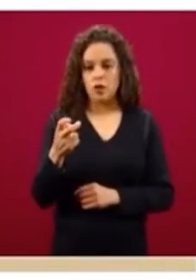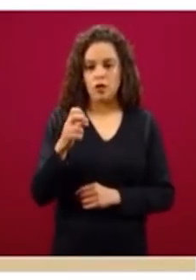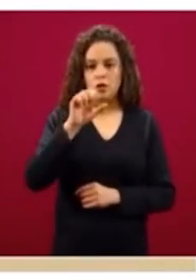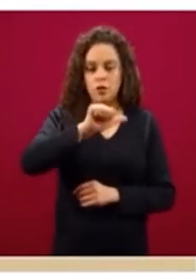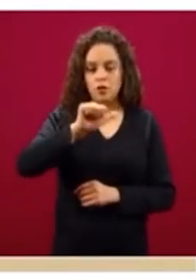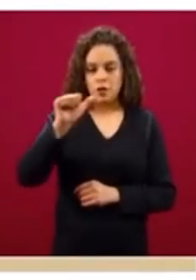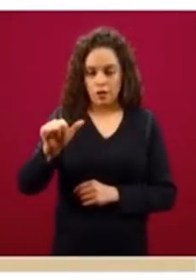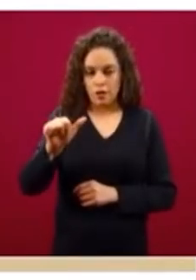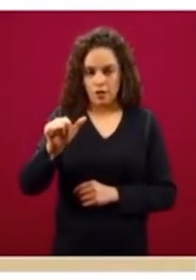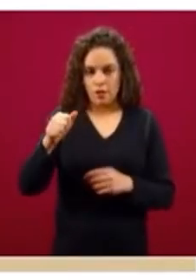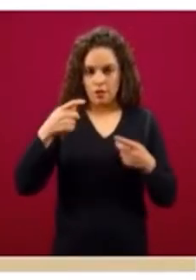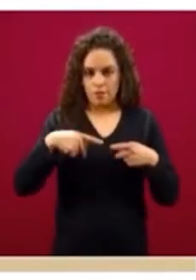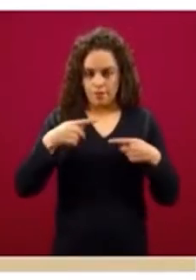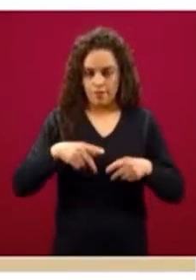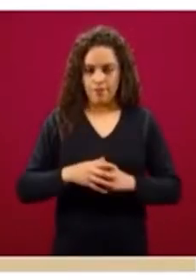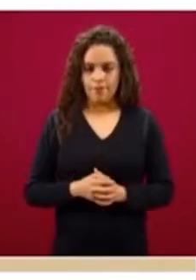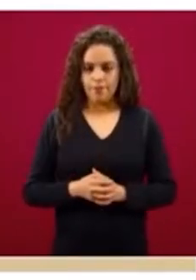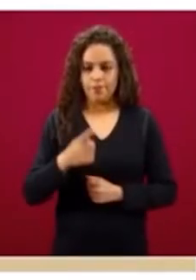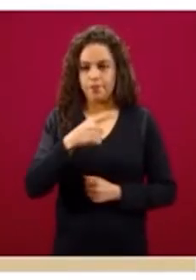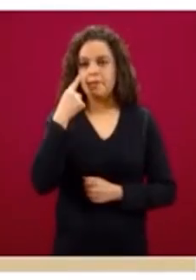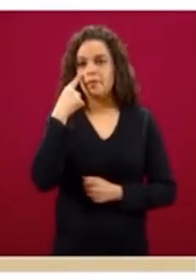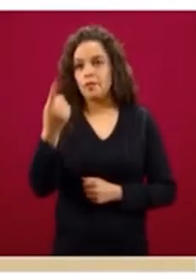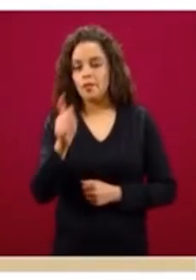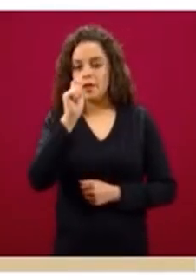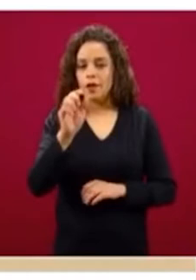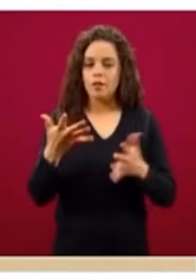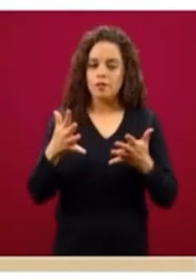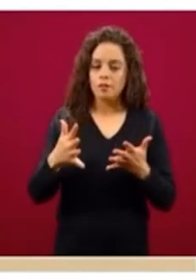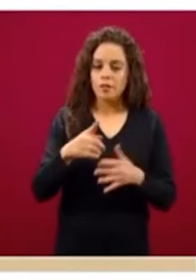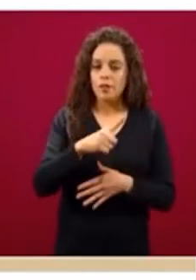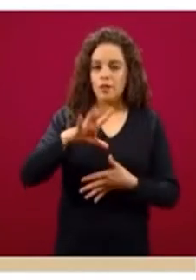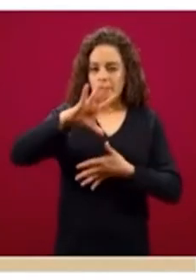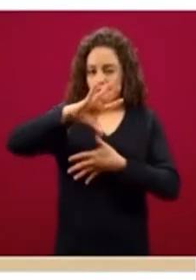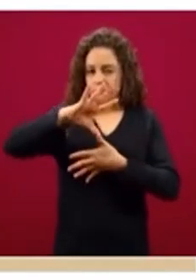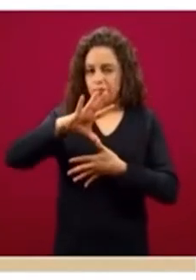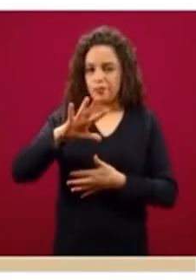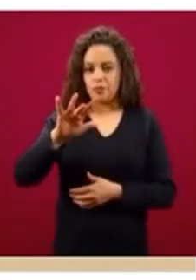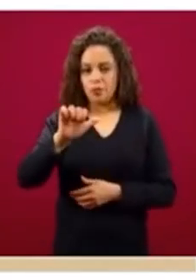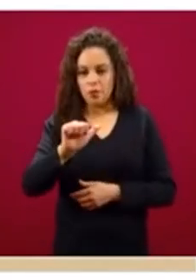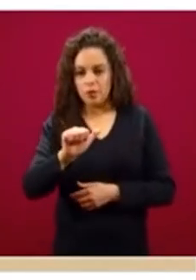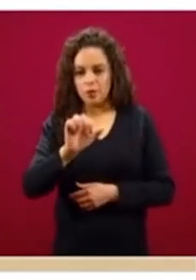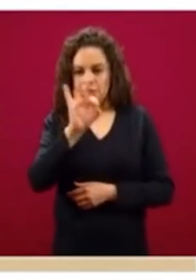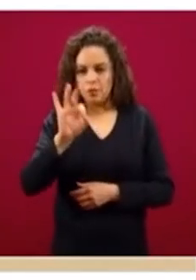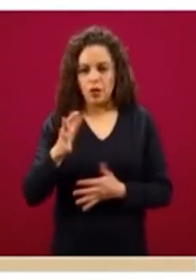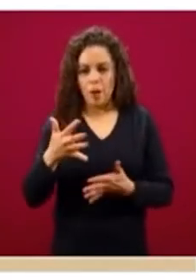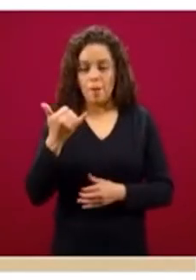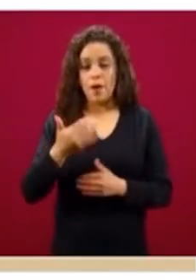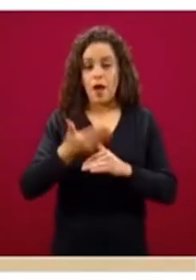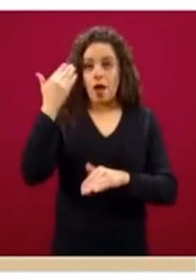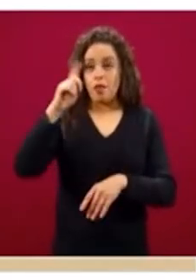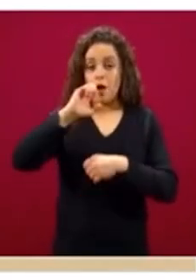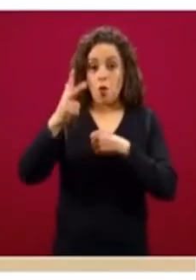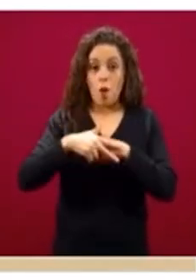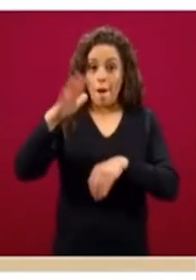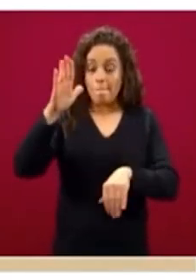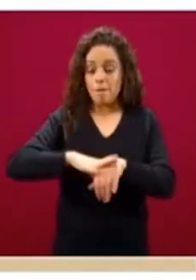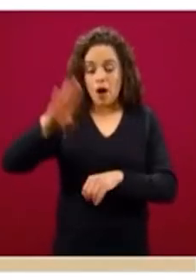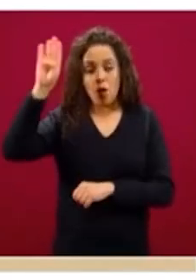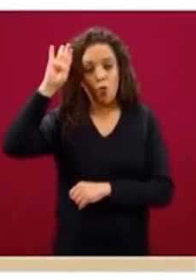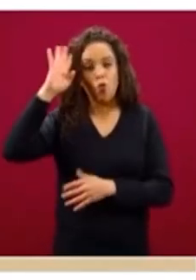Américas siempre entre el 50 y el 55 por ciento y la región europea, que antes era la que tenía la mayor